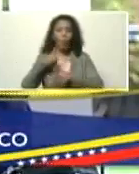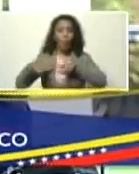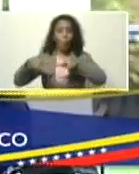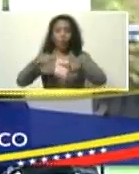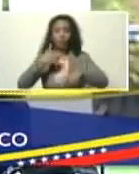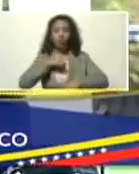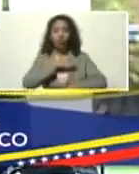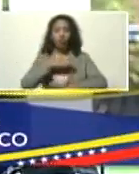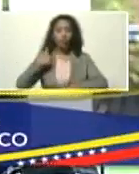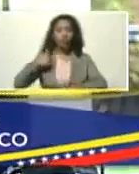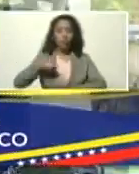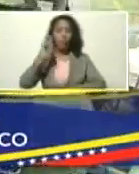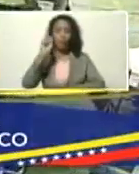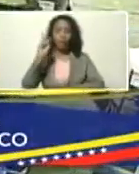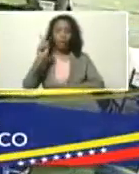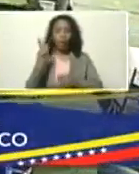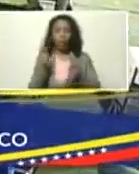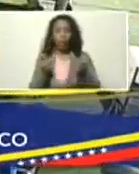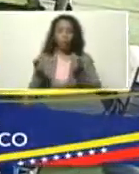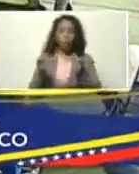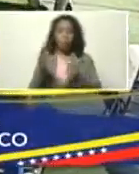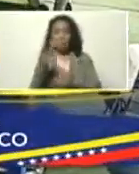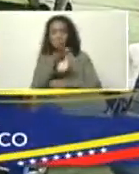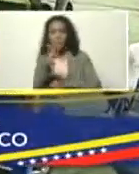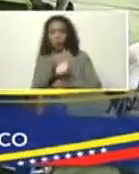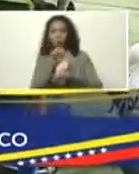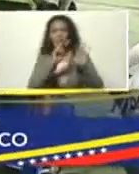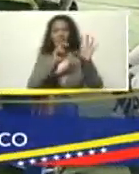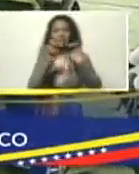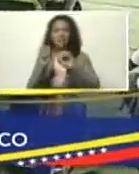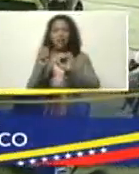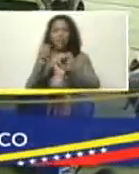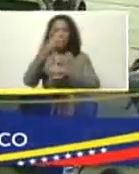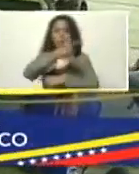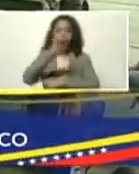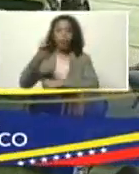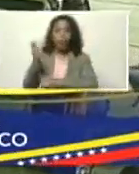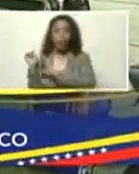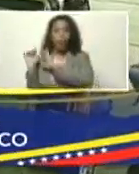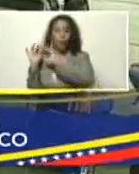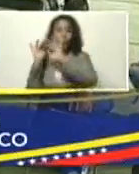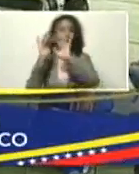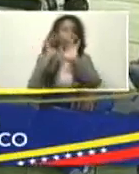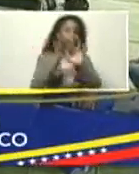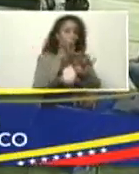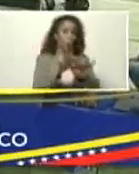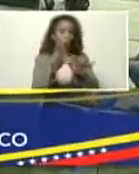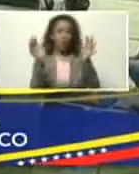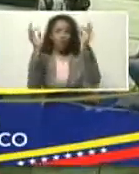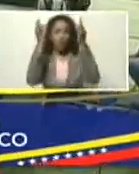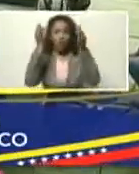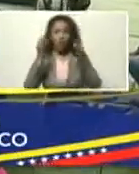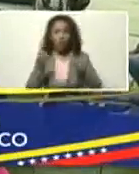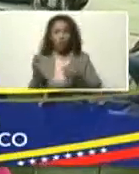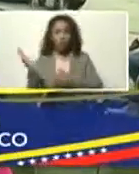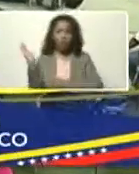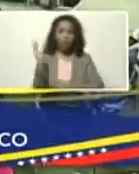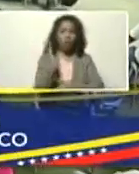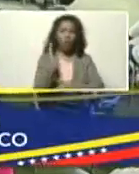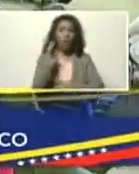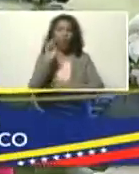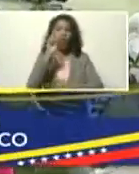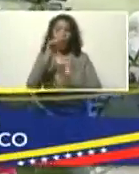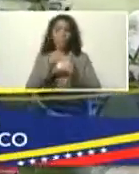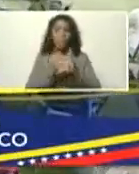hemos tenido una media promedio de 700 personas asistiendo de manera formal y más de